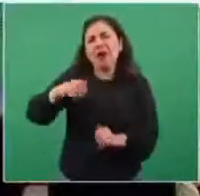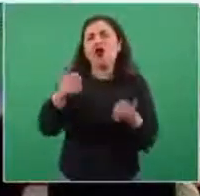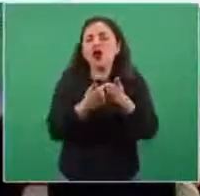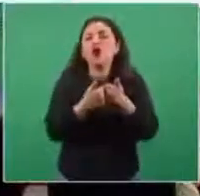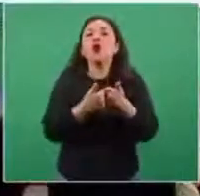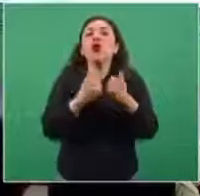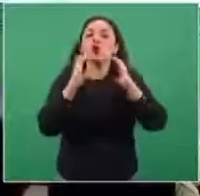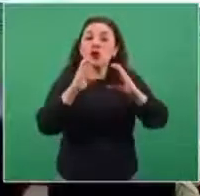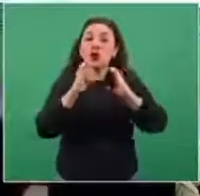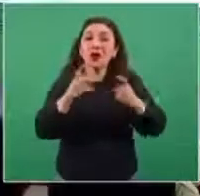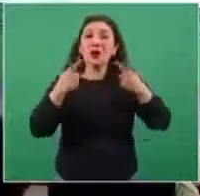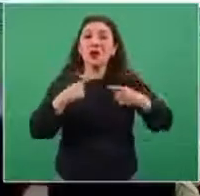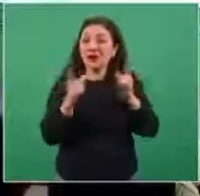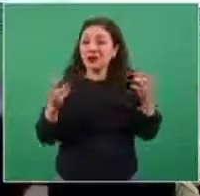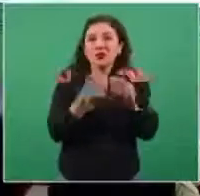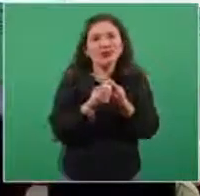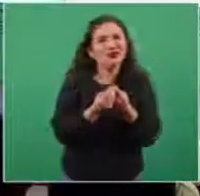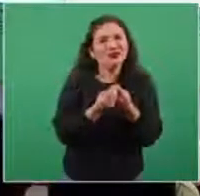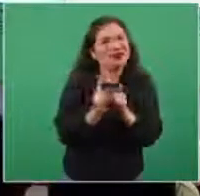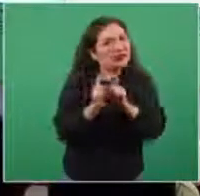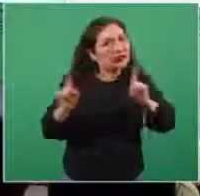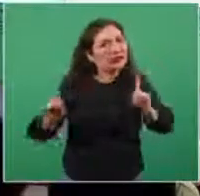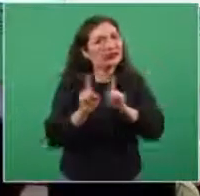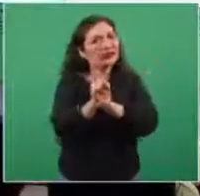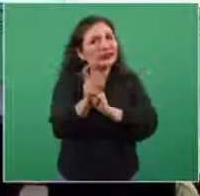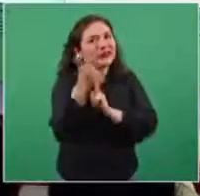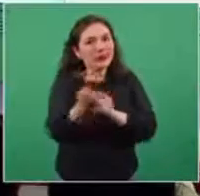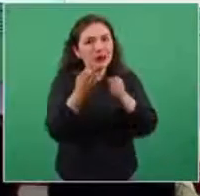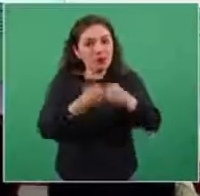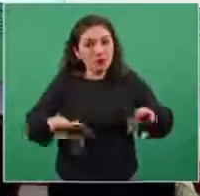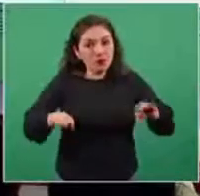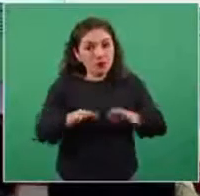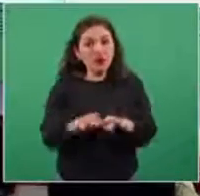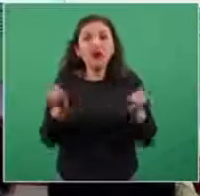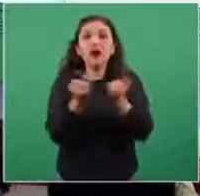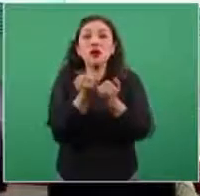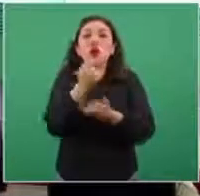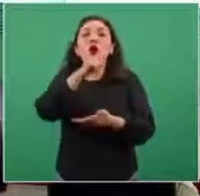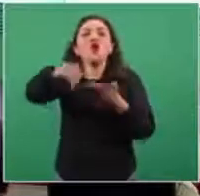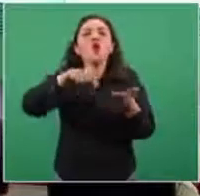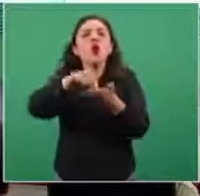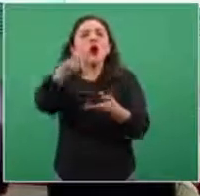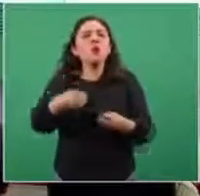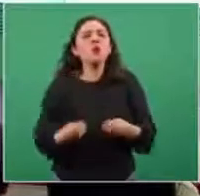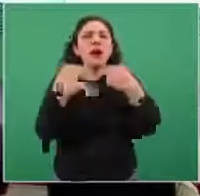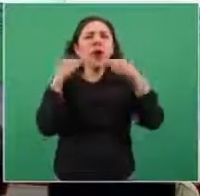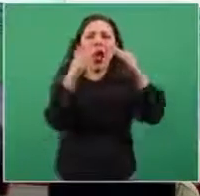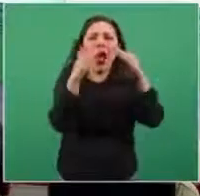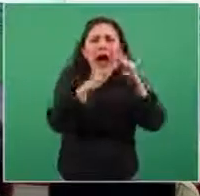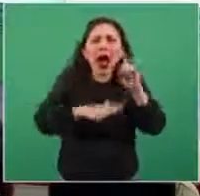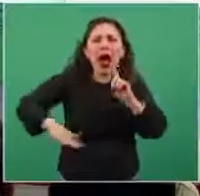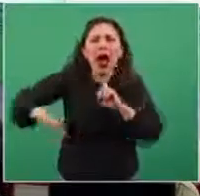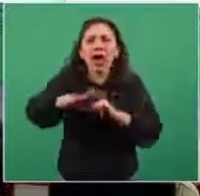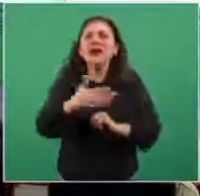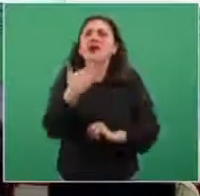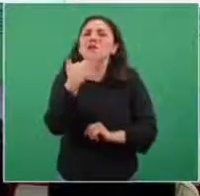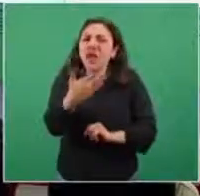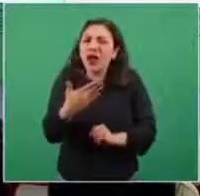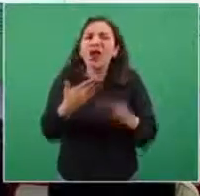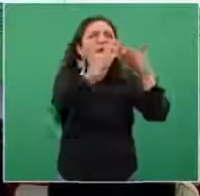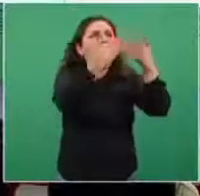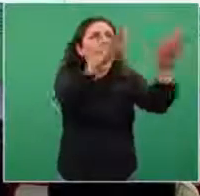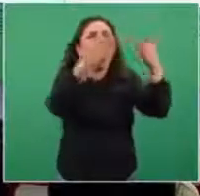La sana distancia es fundamental, el mantener los lugares donde vivimos con una adecuada